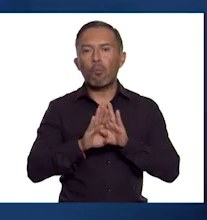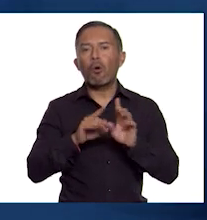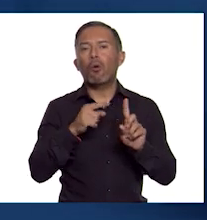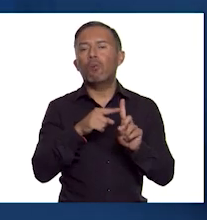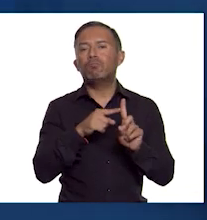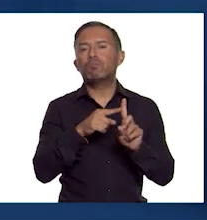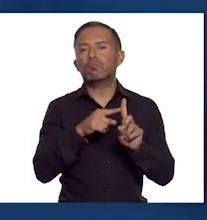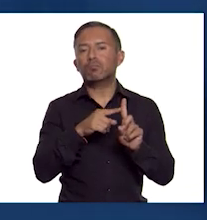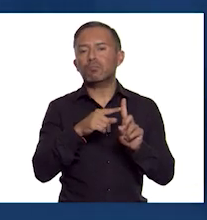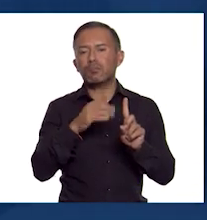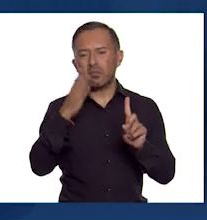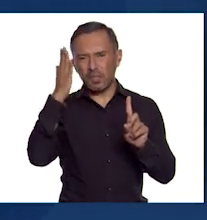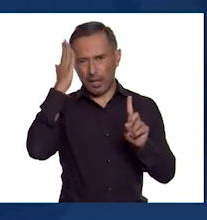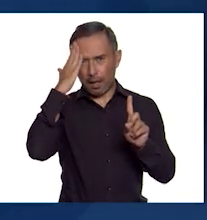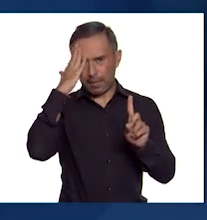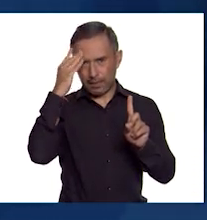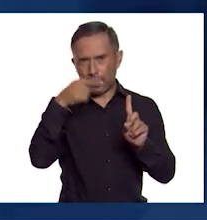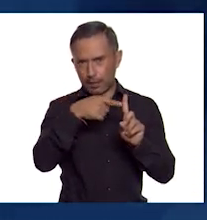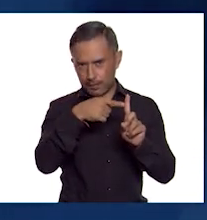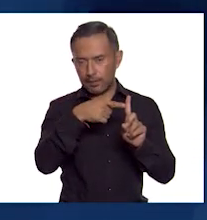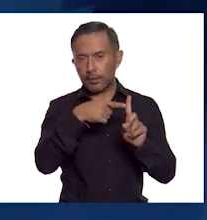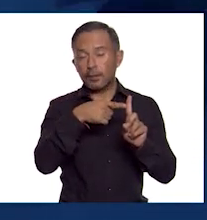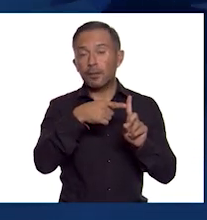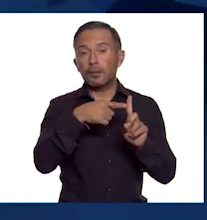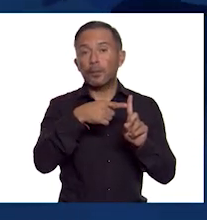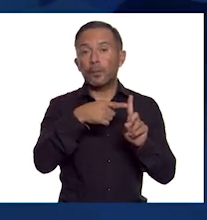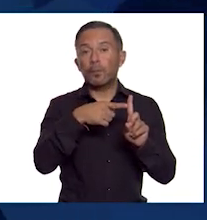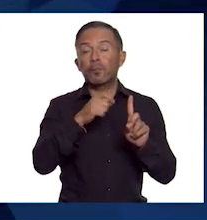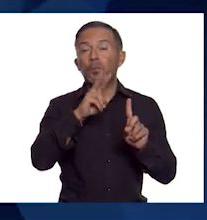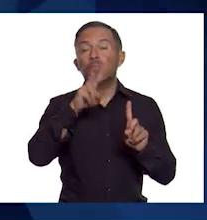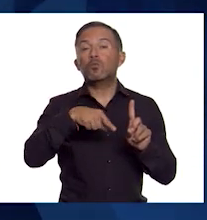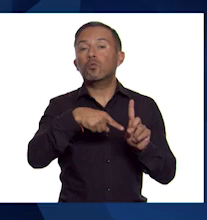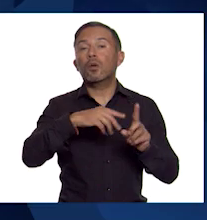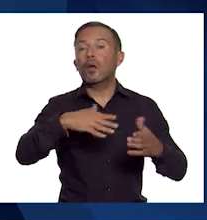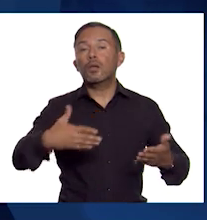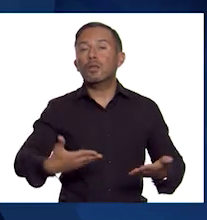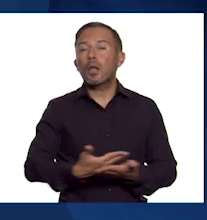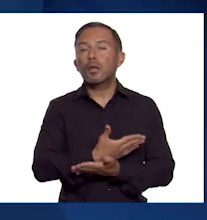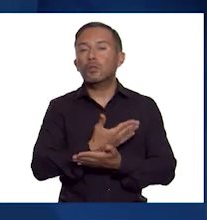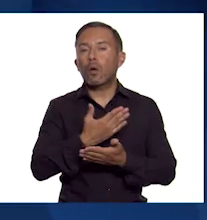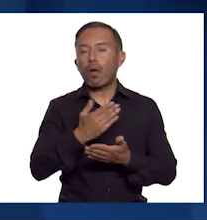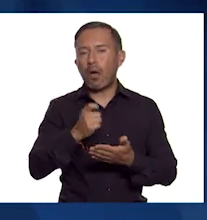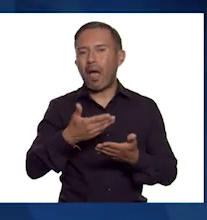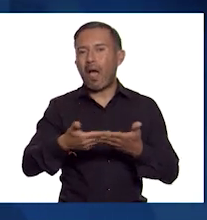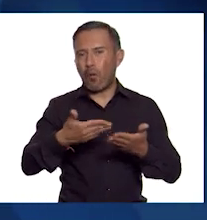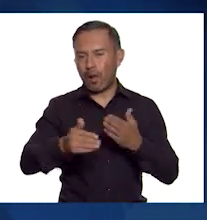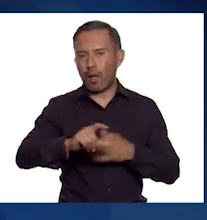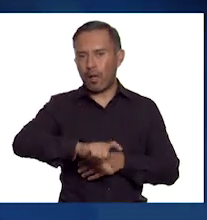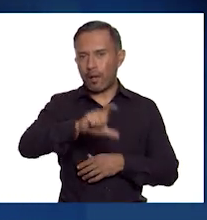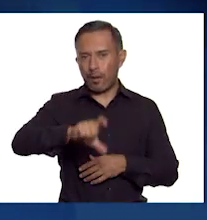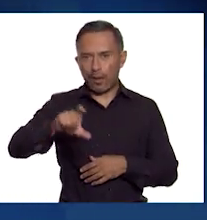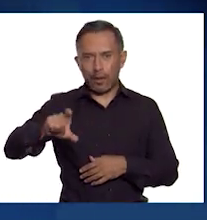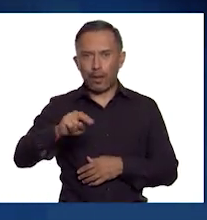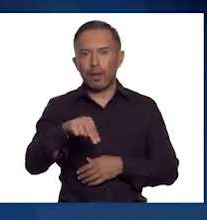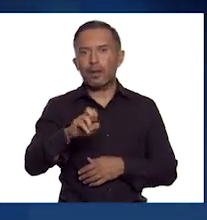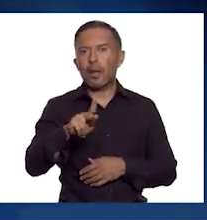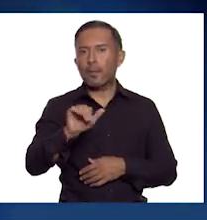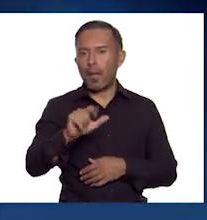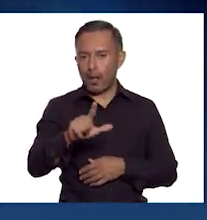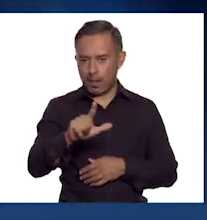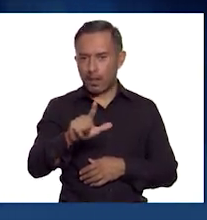del Klaer Shakya, que nació en el actual Nepal. El rey de